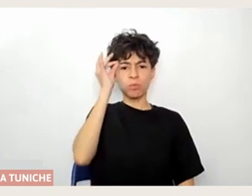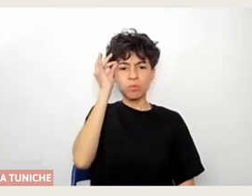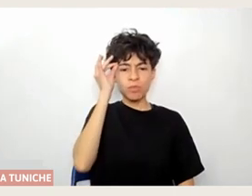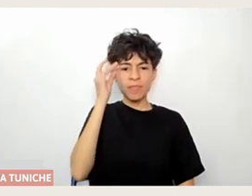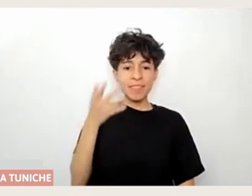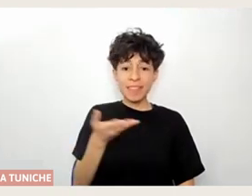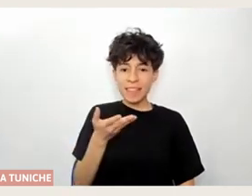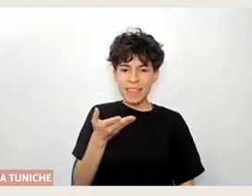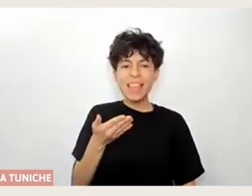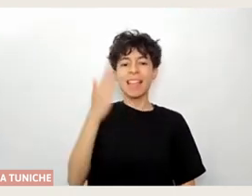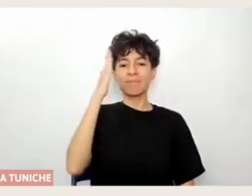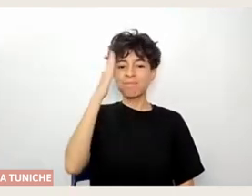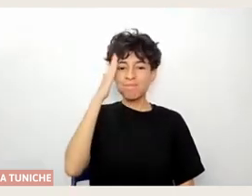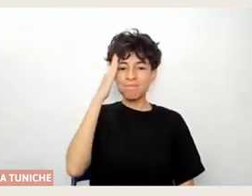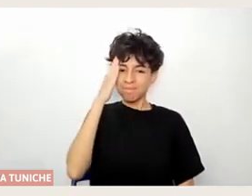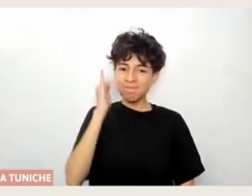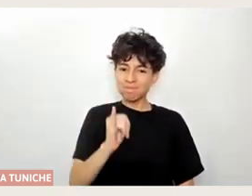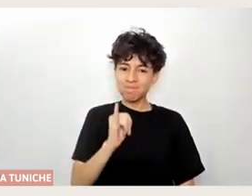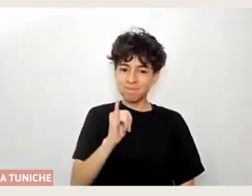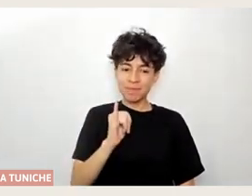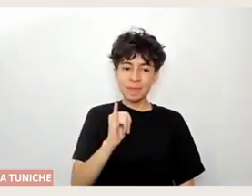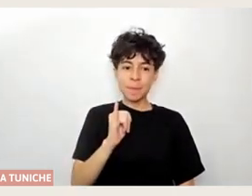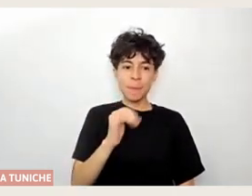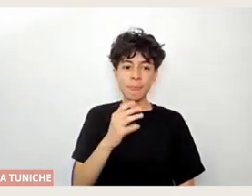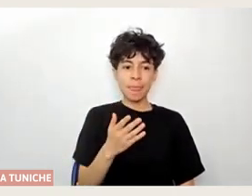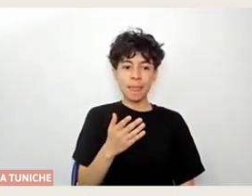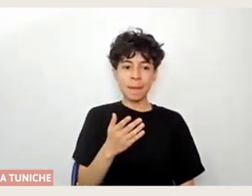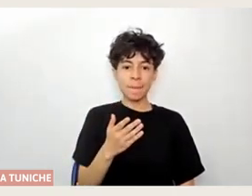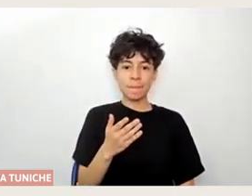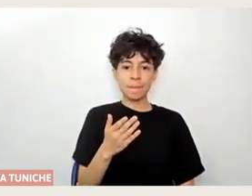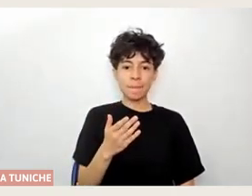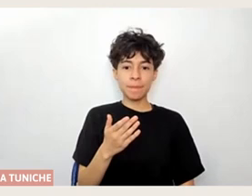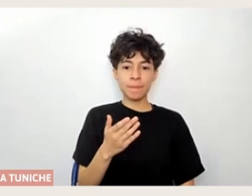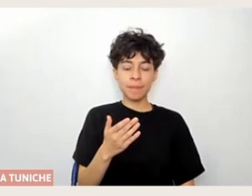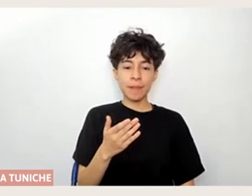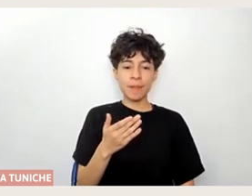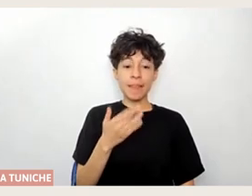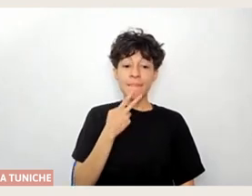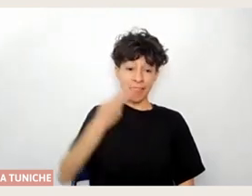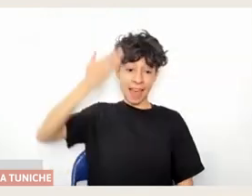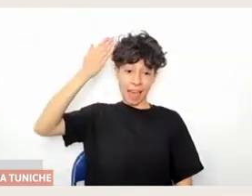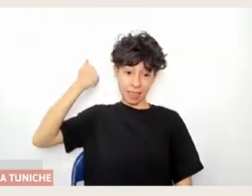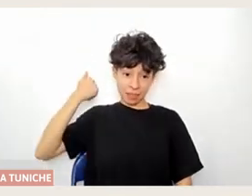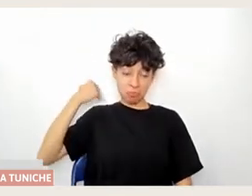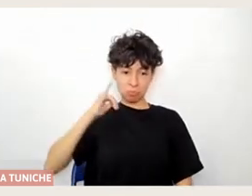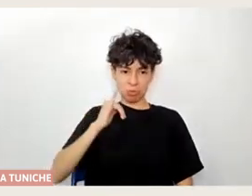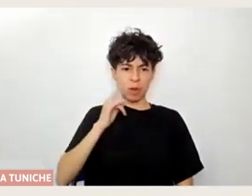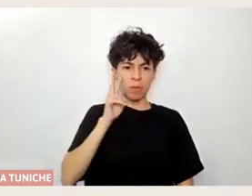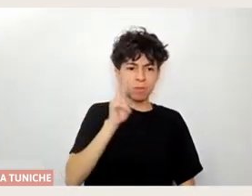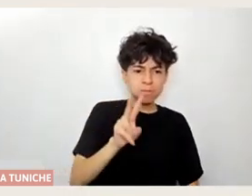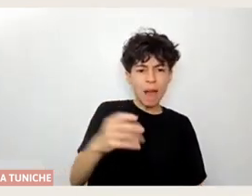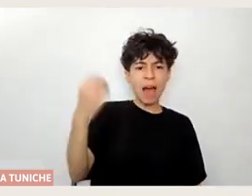nos abandona y seguimos incorporando información en lo que respecta al resto de nuestras vidas, y eso me parece maravilloso.